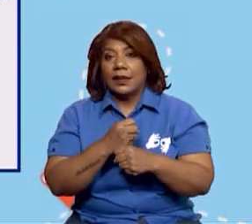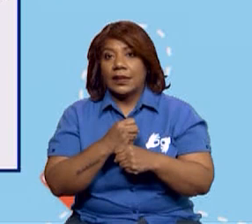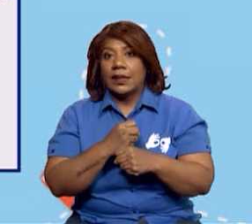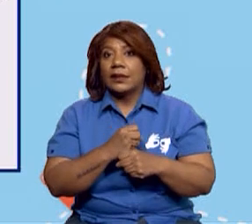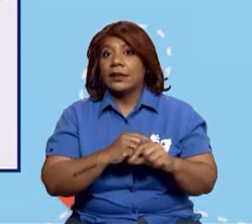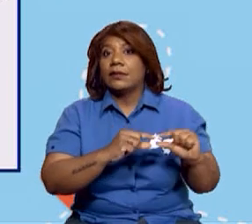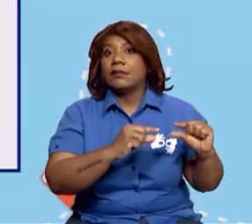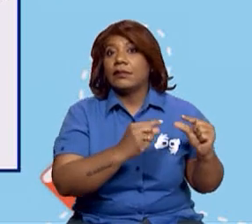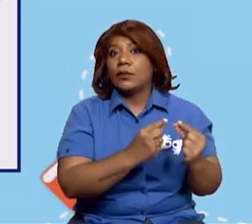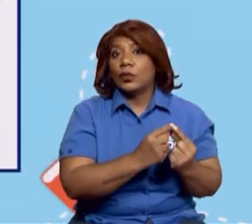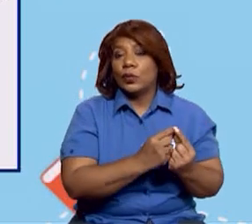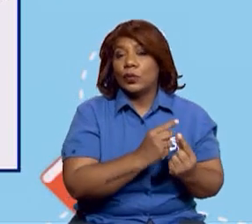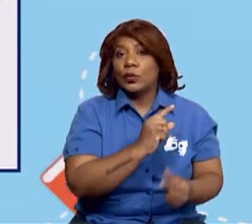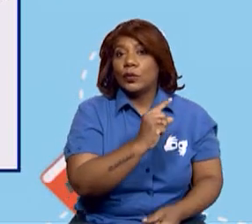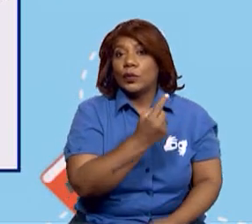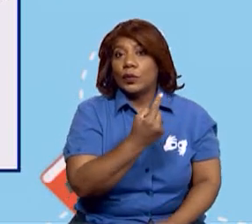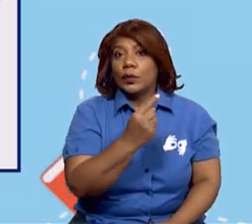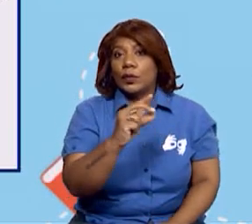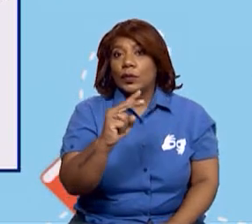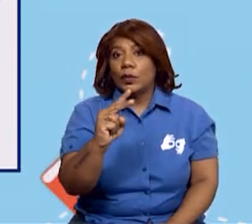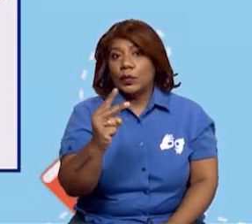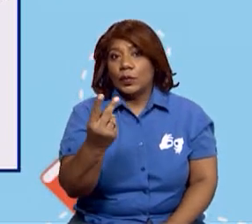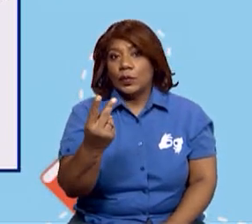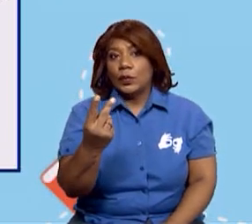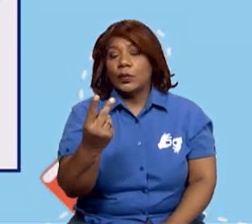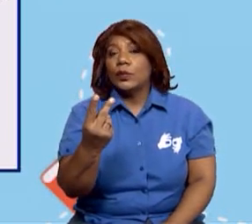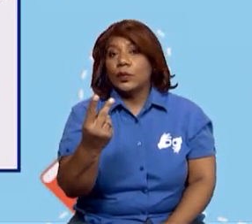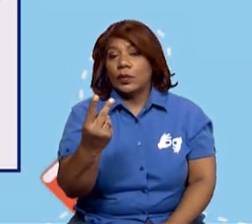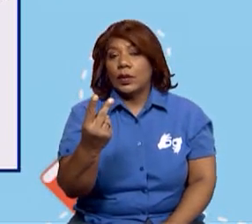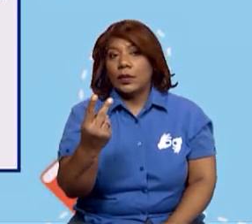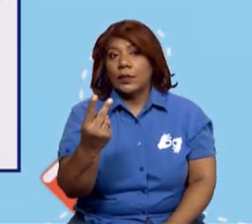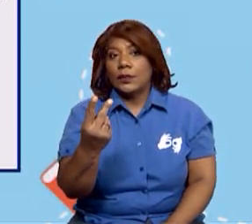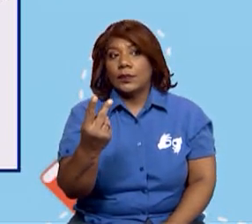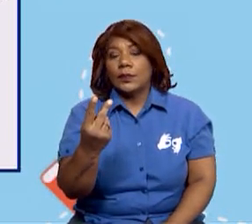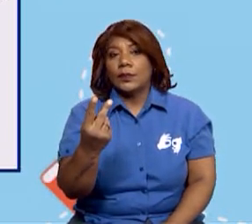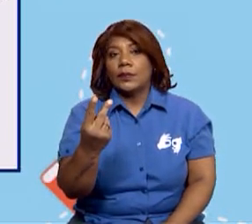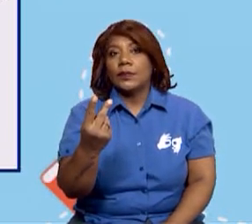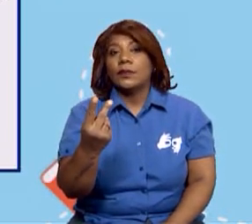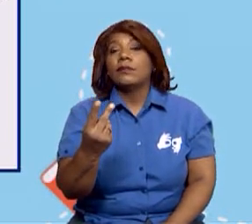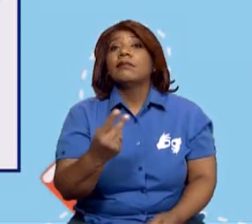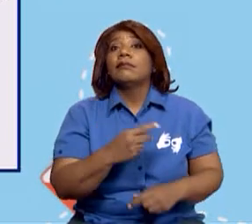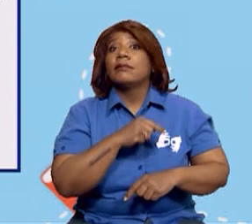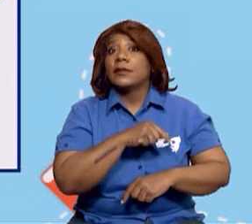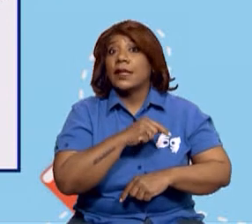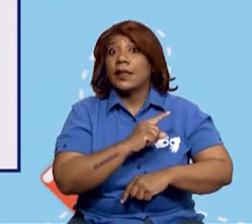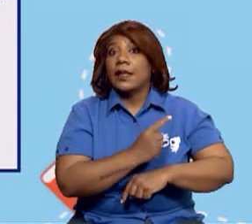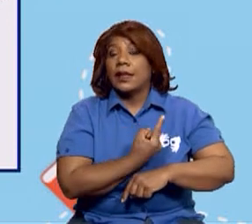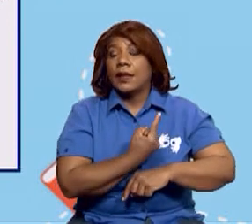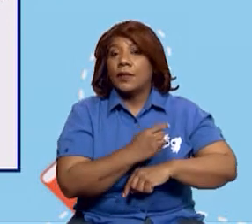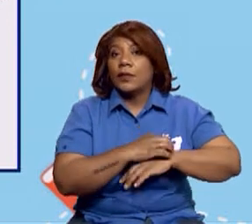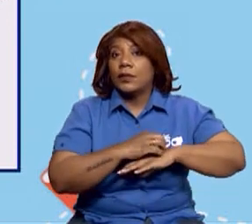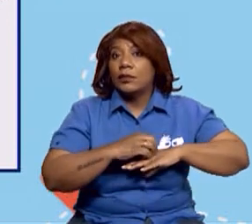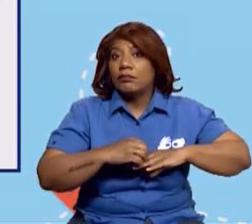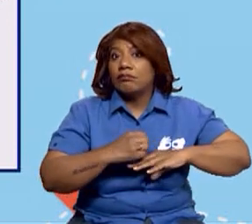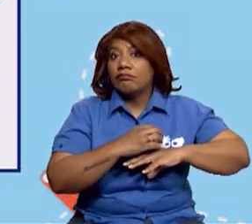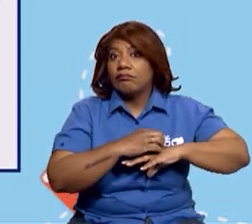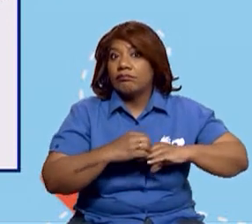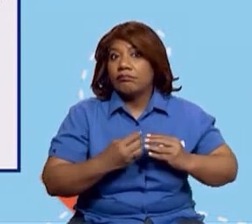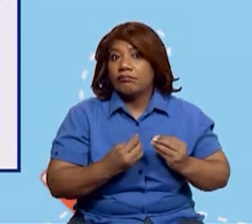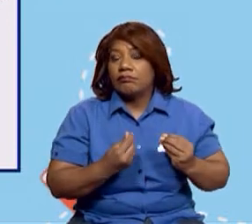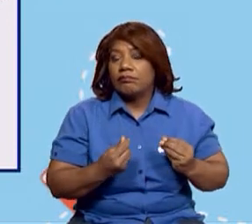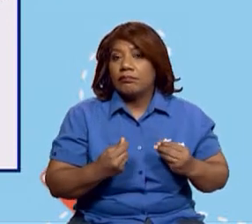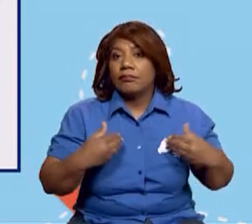diferentes sectores. En el del primario, por ejemplo, tenemos la agricultura, la cría de animales, la